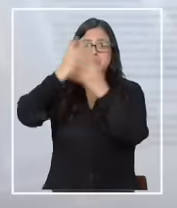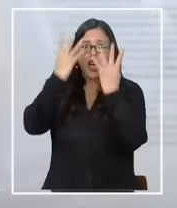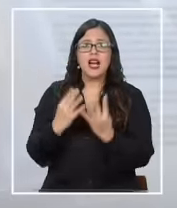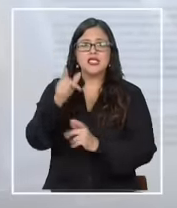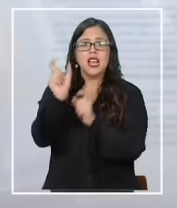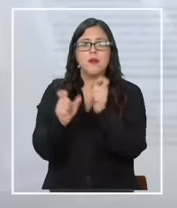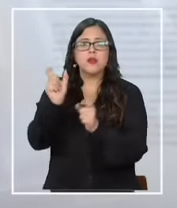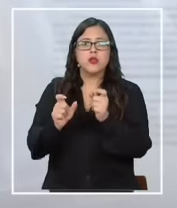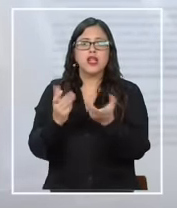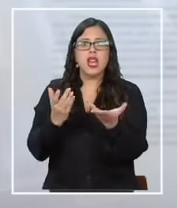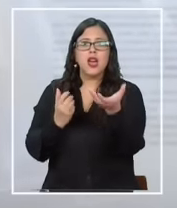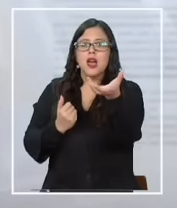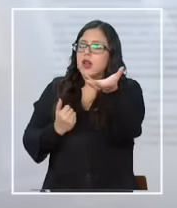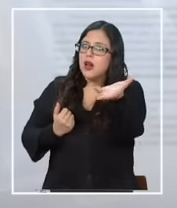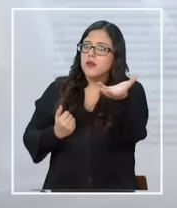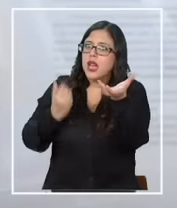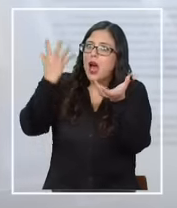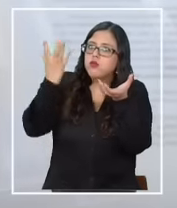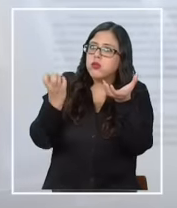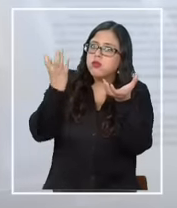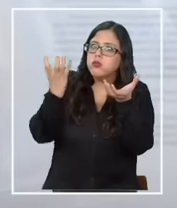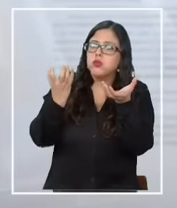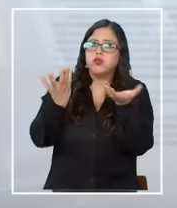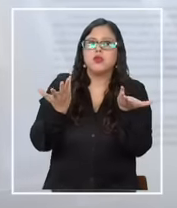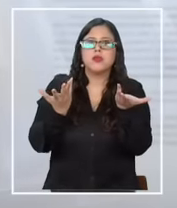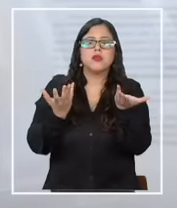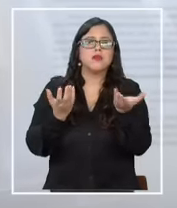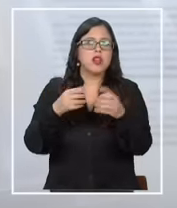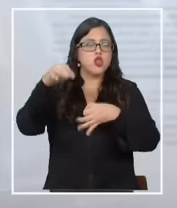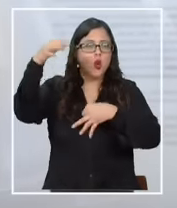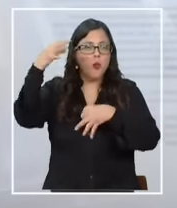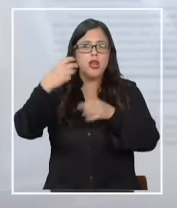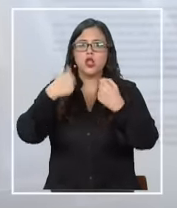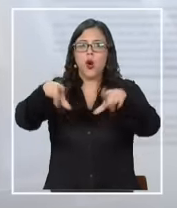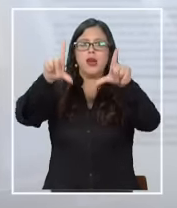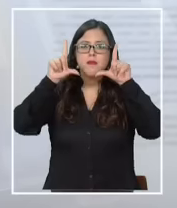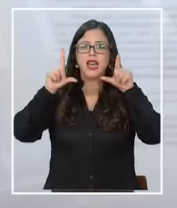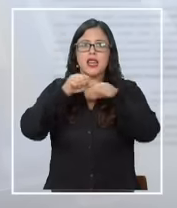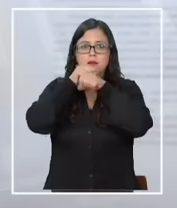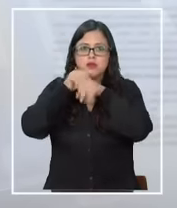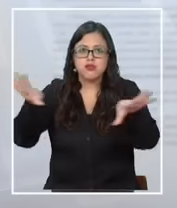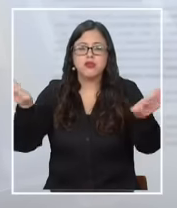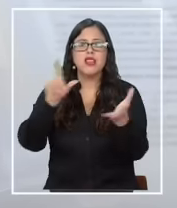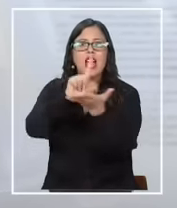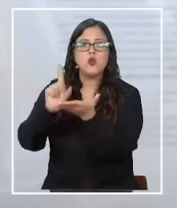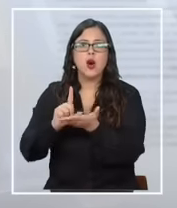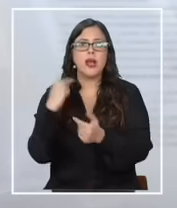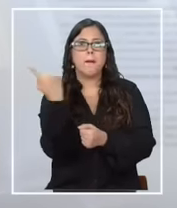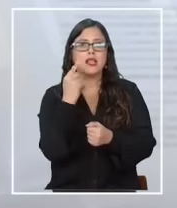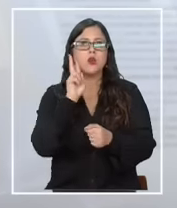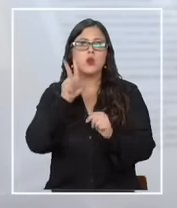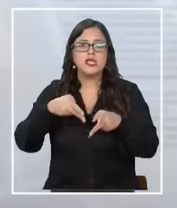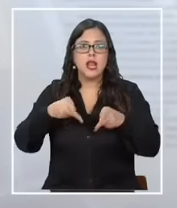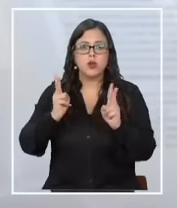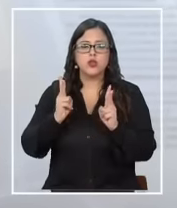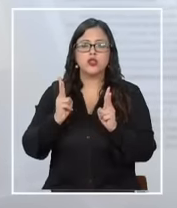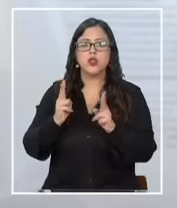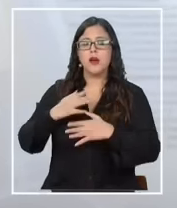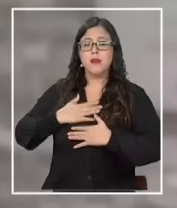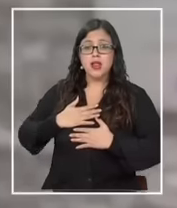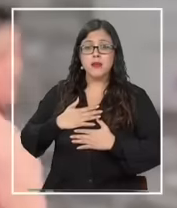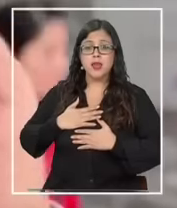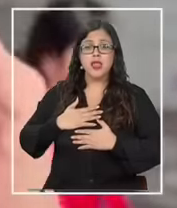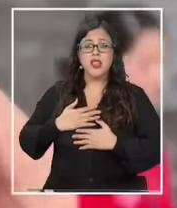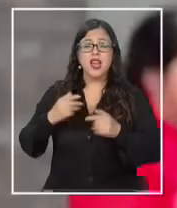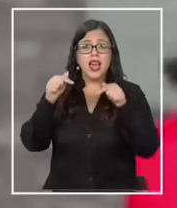quien capte y difunda por cualquier medio documentos, audios o imágenes en recintos particulares sin autorización. Para mí, en lo